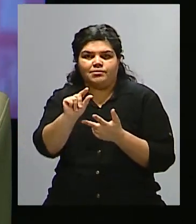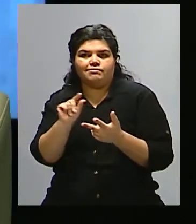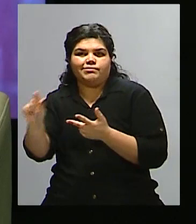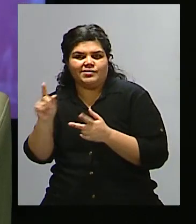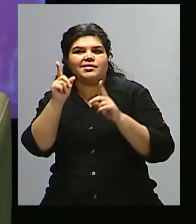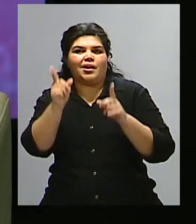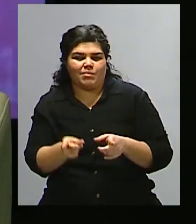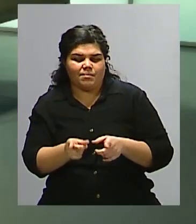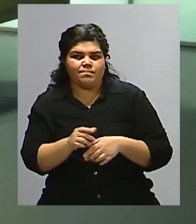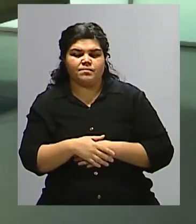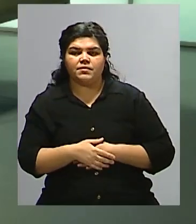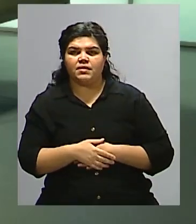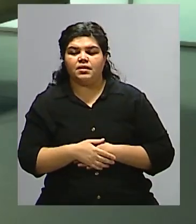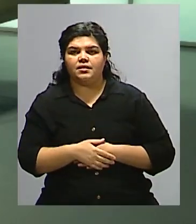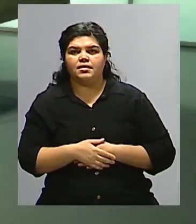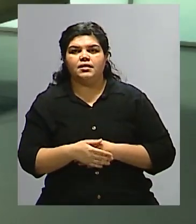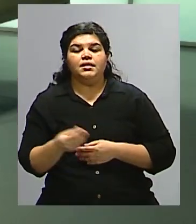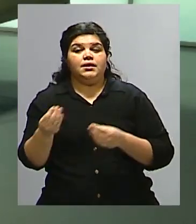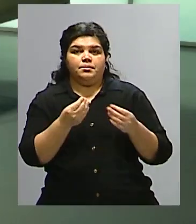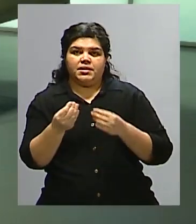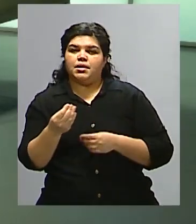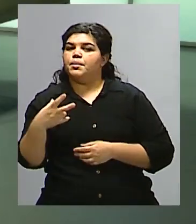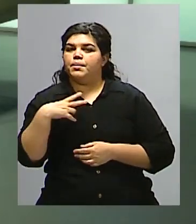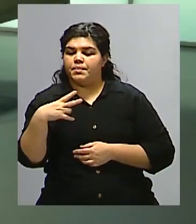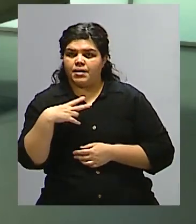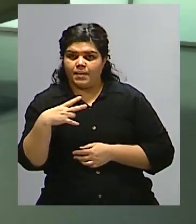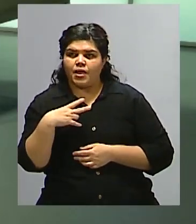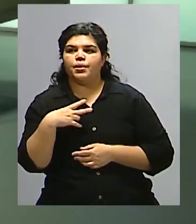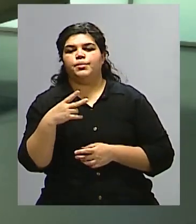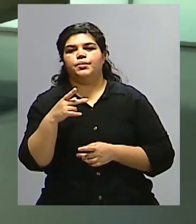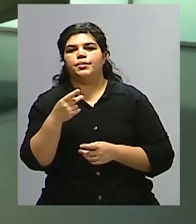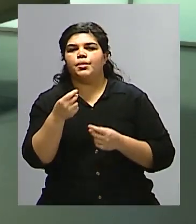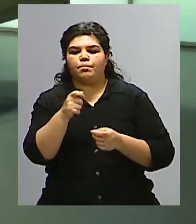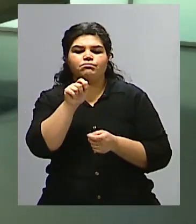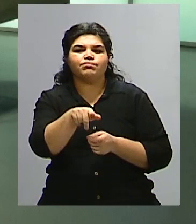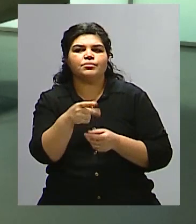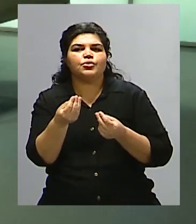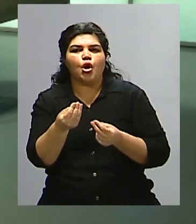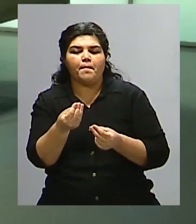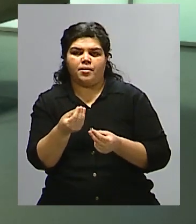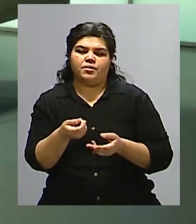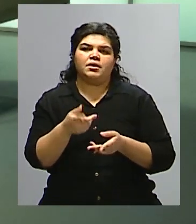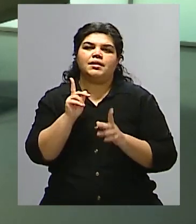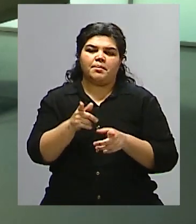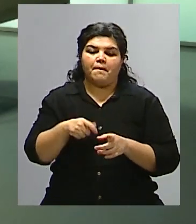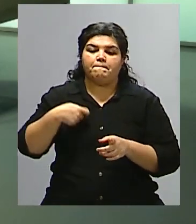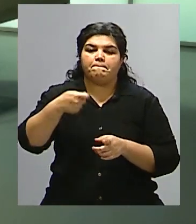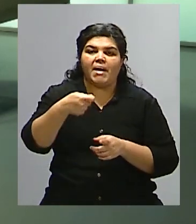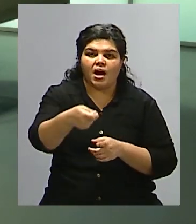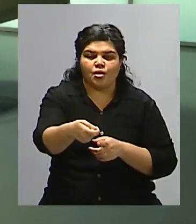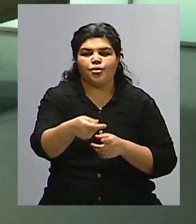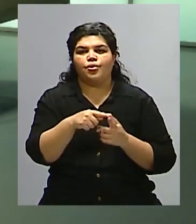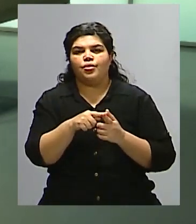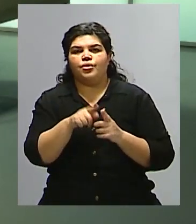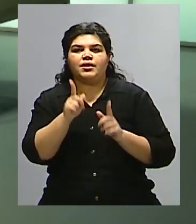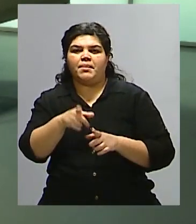privado se financia con los recursos, con lo que pagan los particulares, ya sean por su prepaga, por la clínica, o lo que